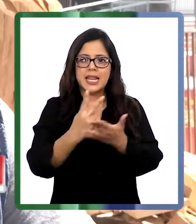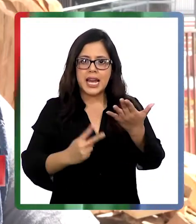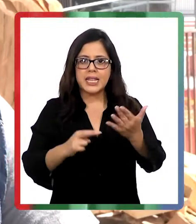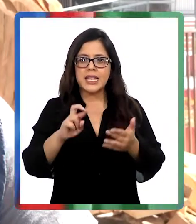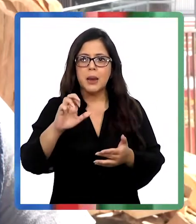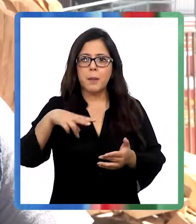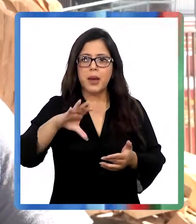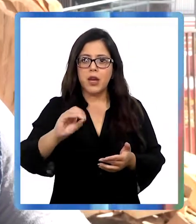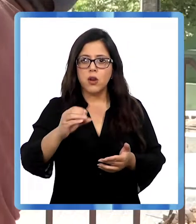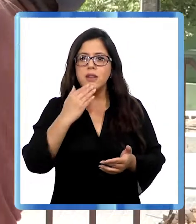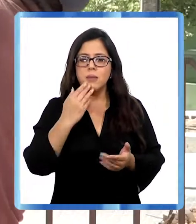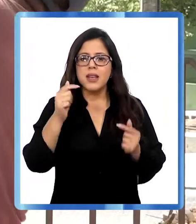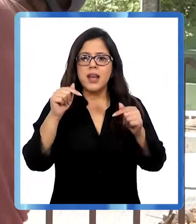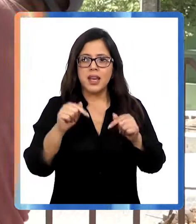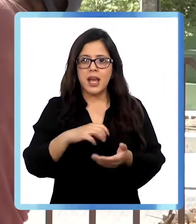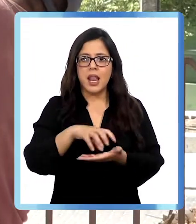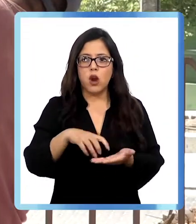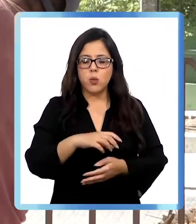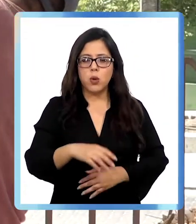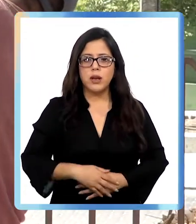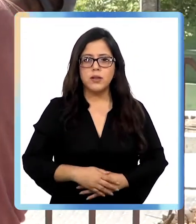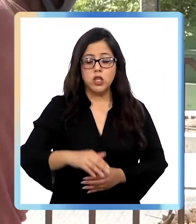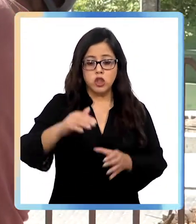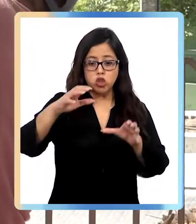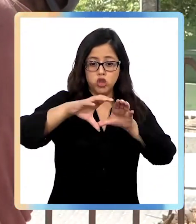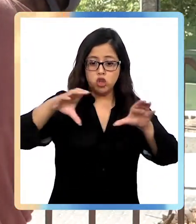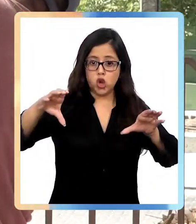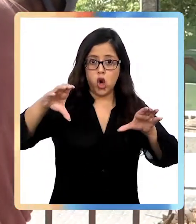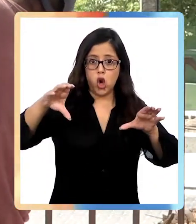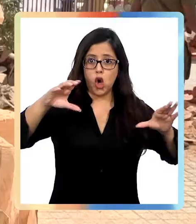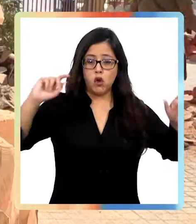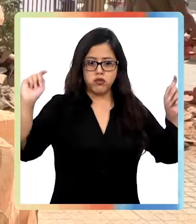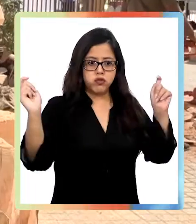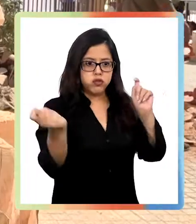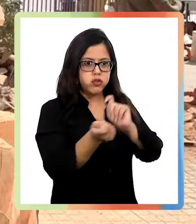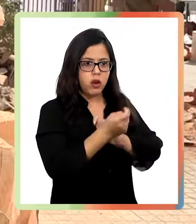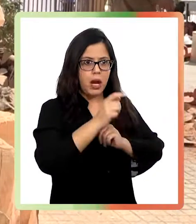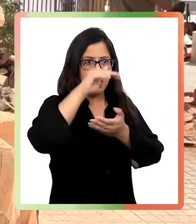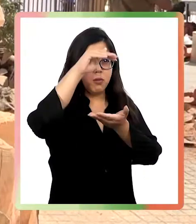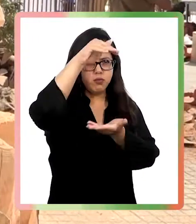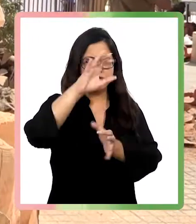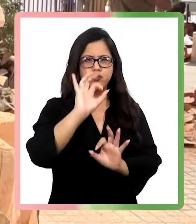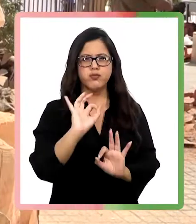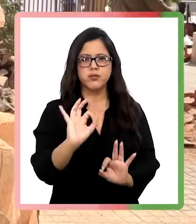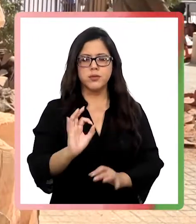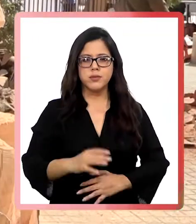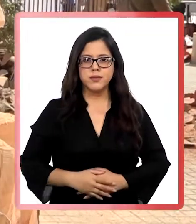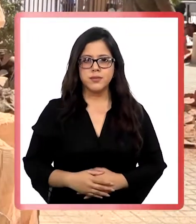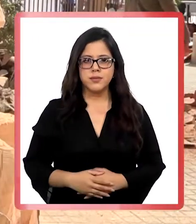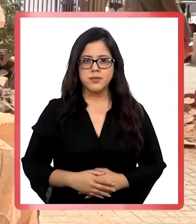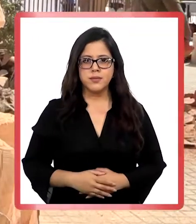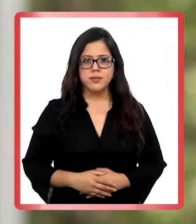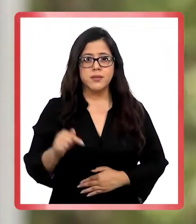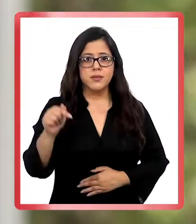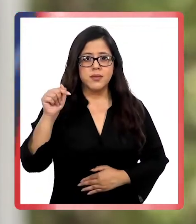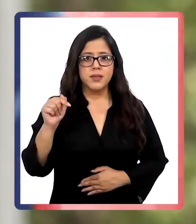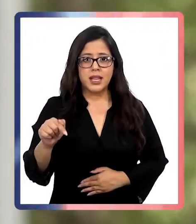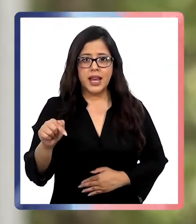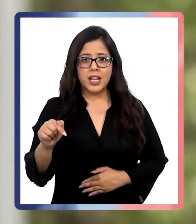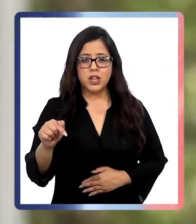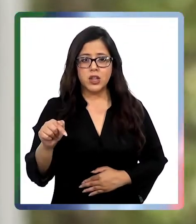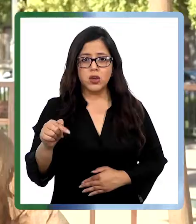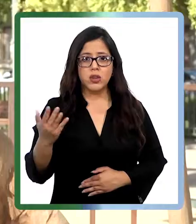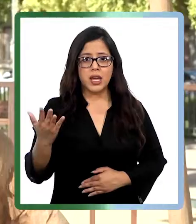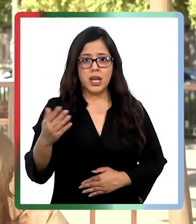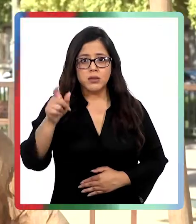Y va a quedar también acá en la comuna. Troncos que fueron transformados en hermosas esculturas. Yo estoy haciendo el soldado español